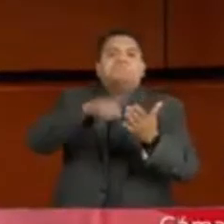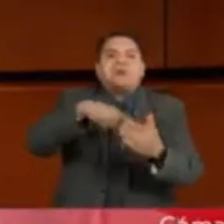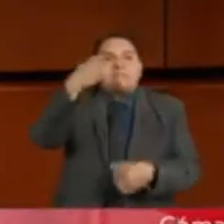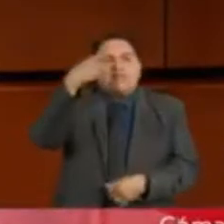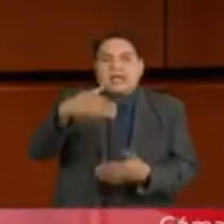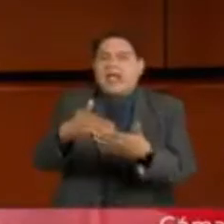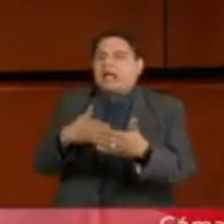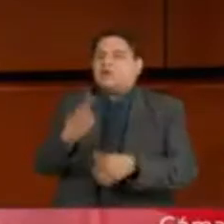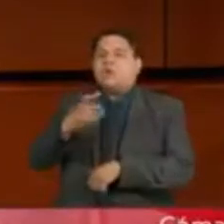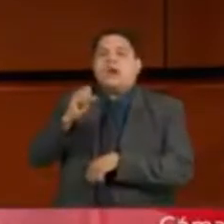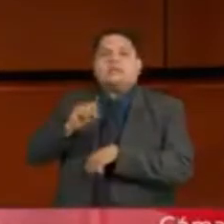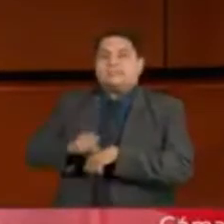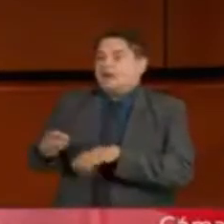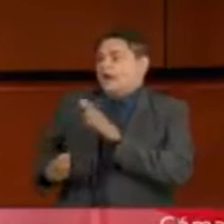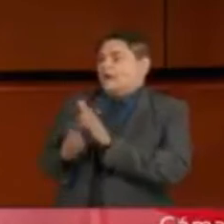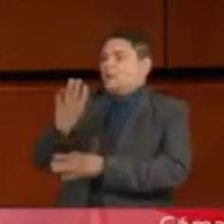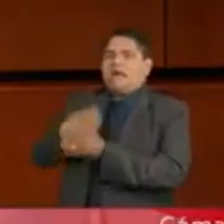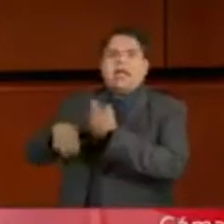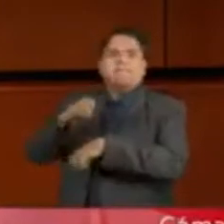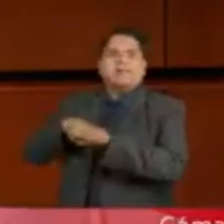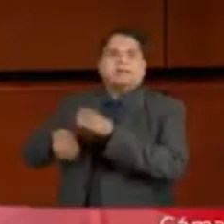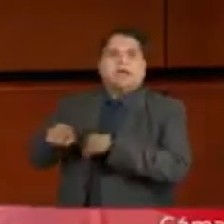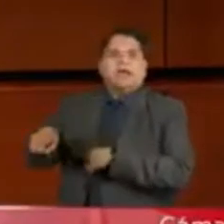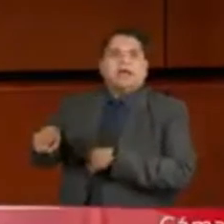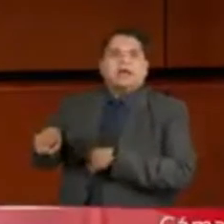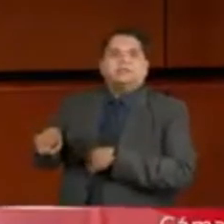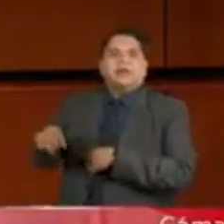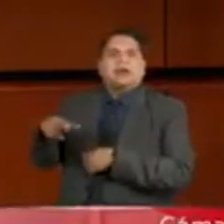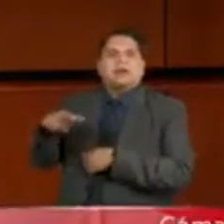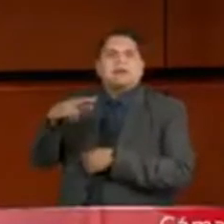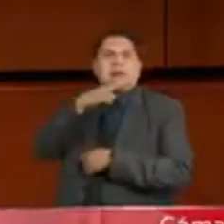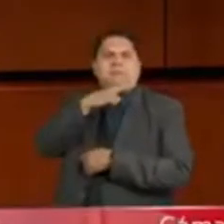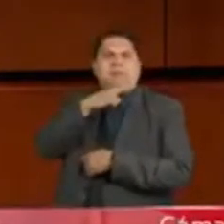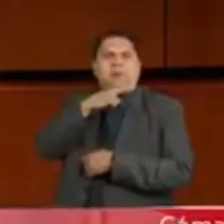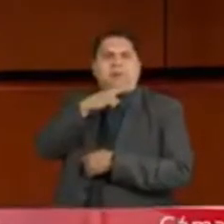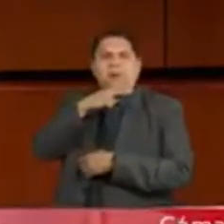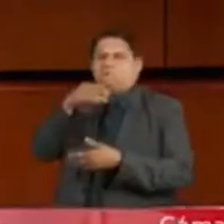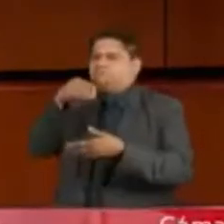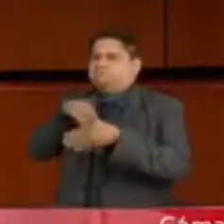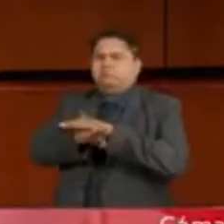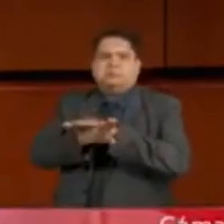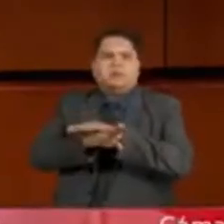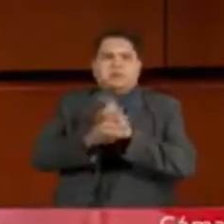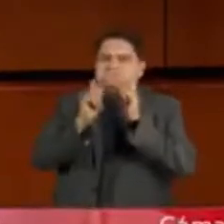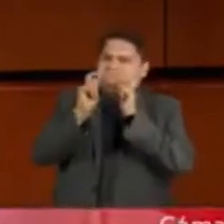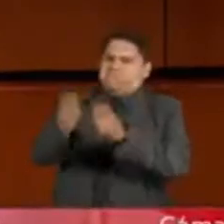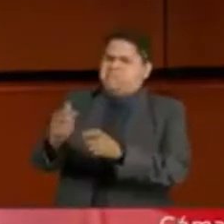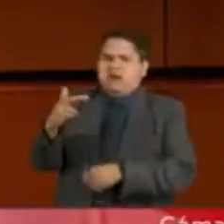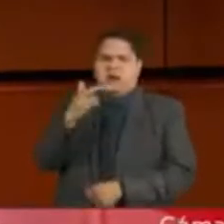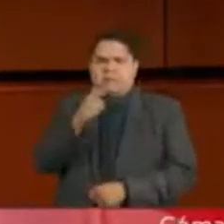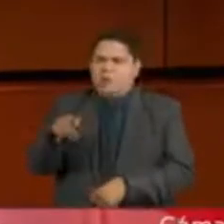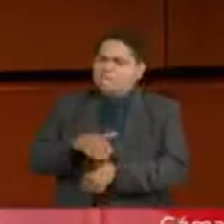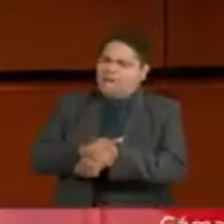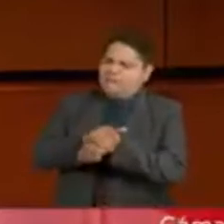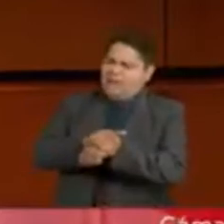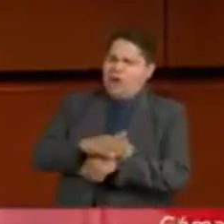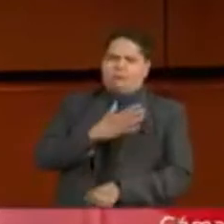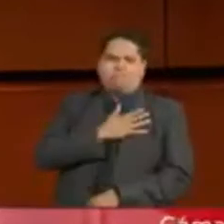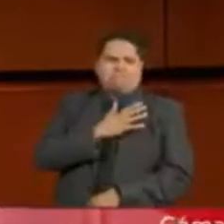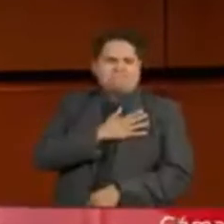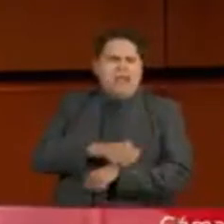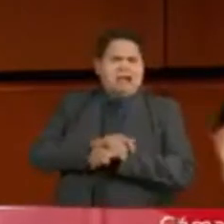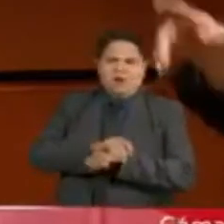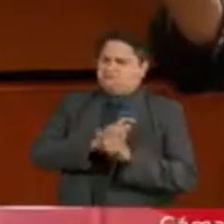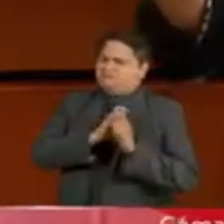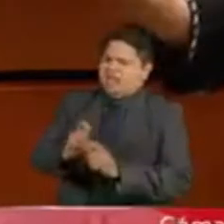semana antes, qué casualidad que con una invitación restringida se asignan cinco mil 200